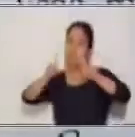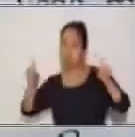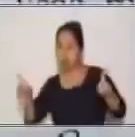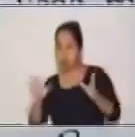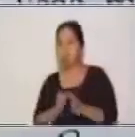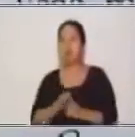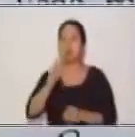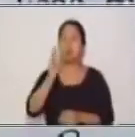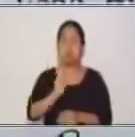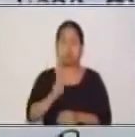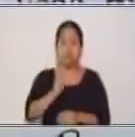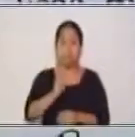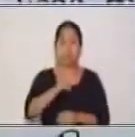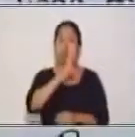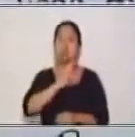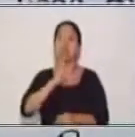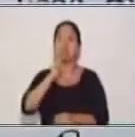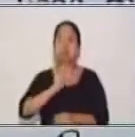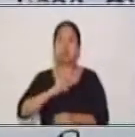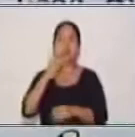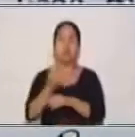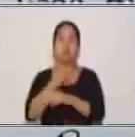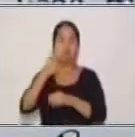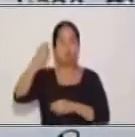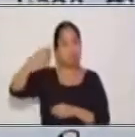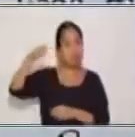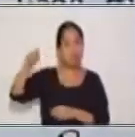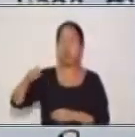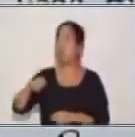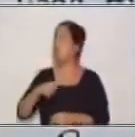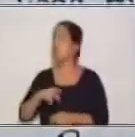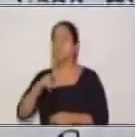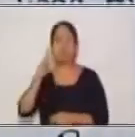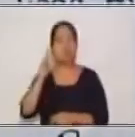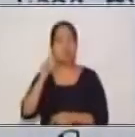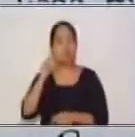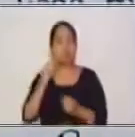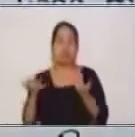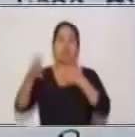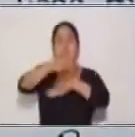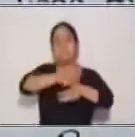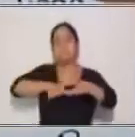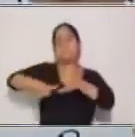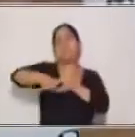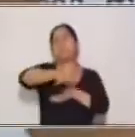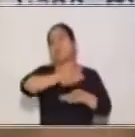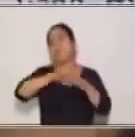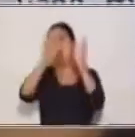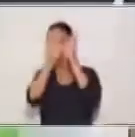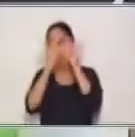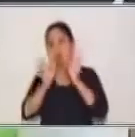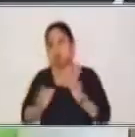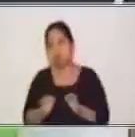con tilde. Por eso es importante no mezclar las formas y, si vamos a utilizar el tú, no